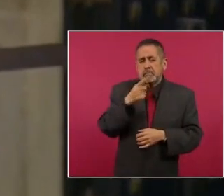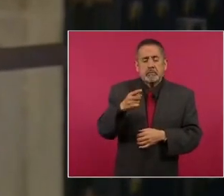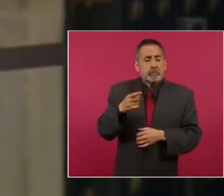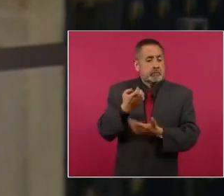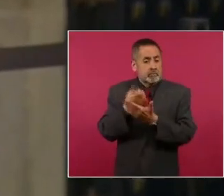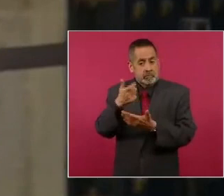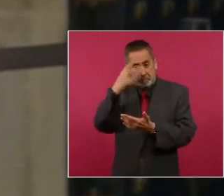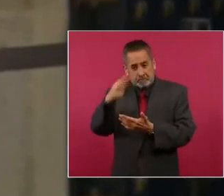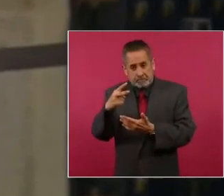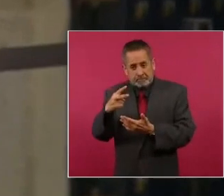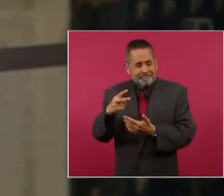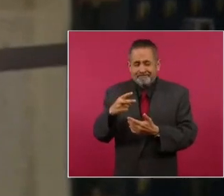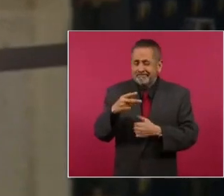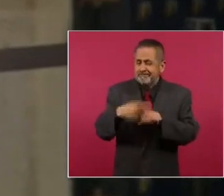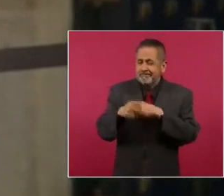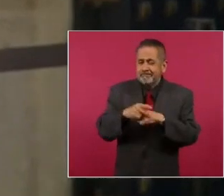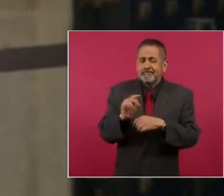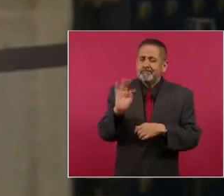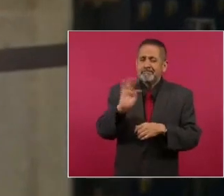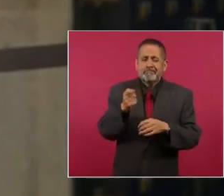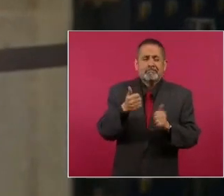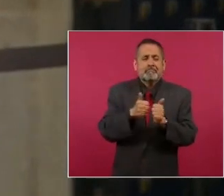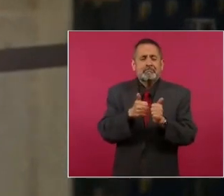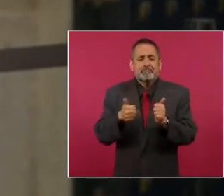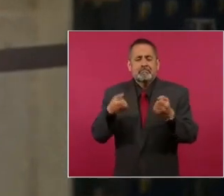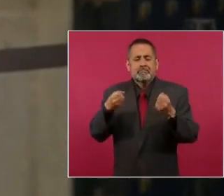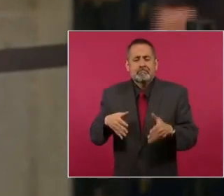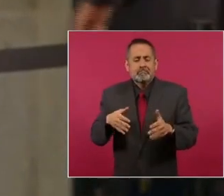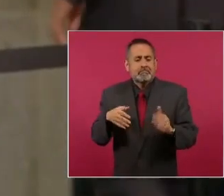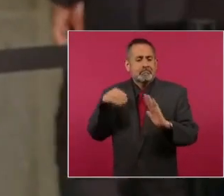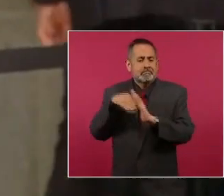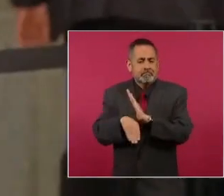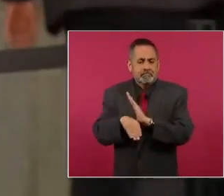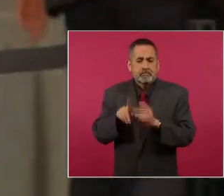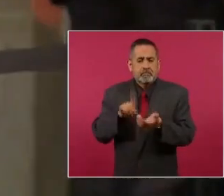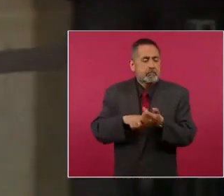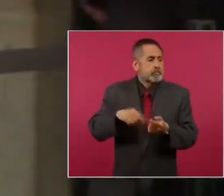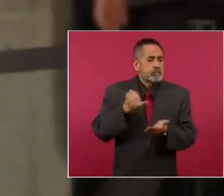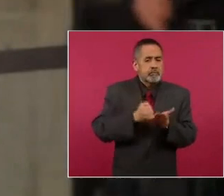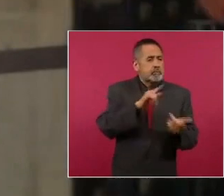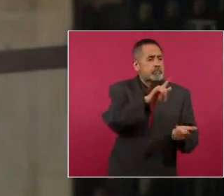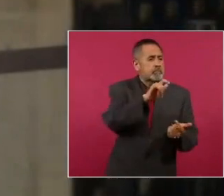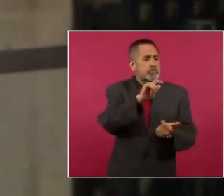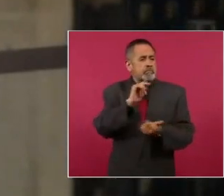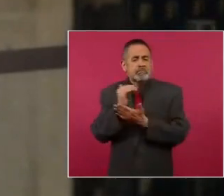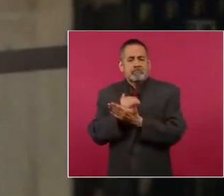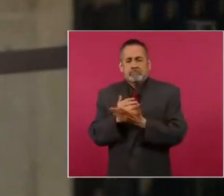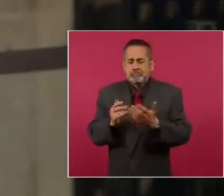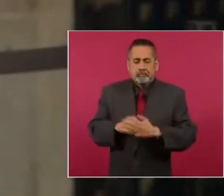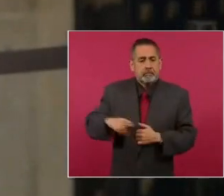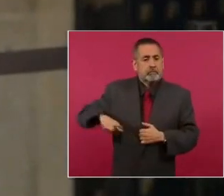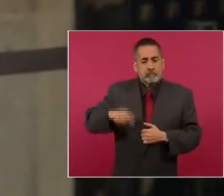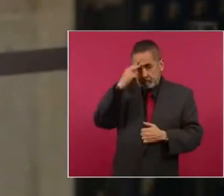corre peligro en tener una ligera rescisión y es esto tener impacto en la recaudación tributaria en el gobierno de